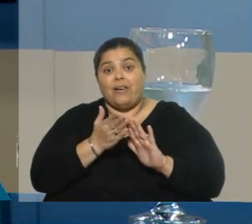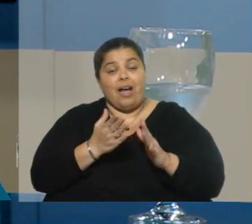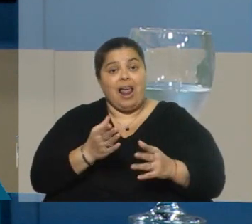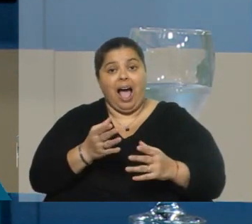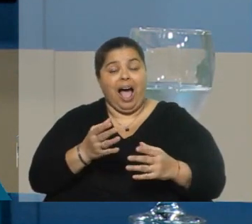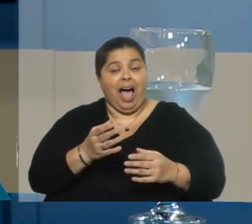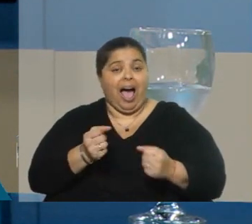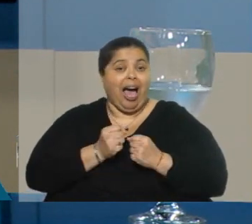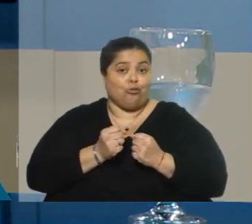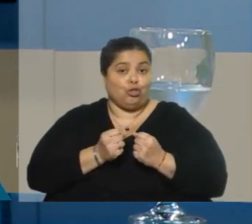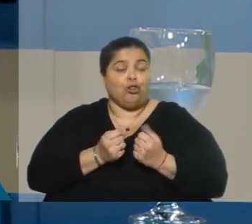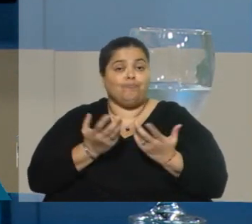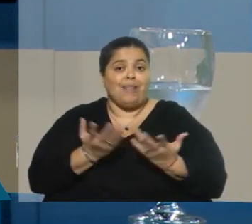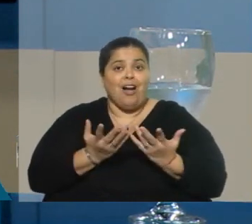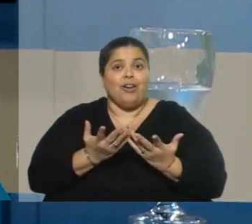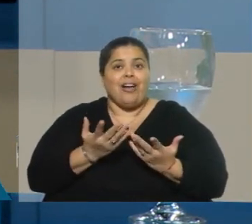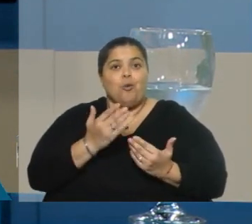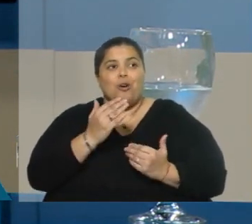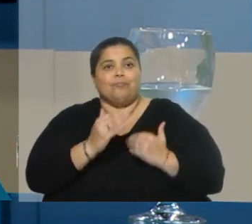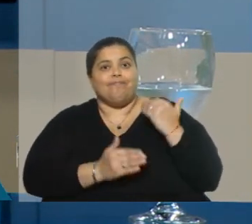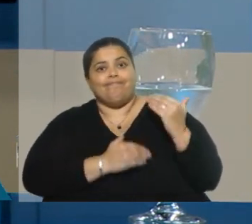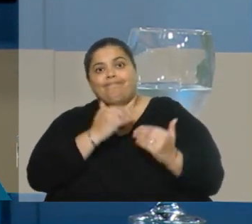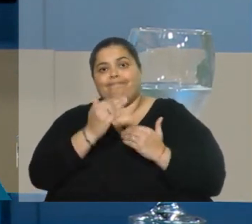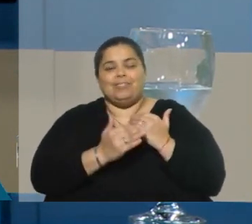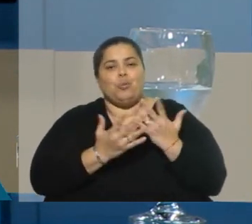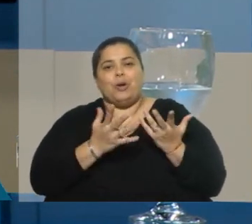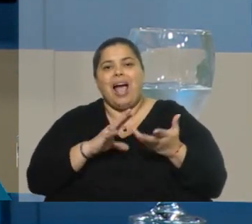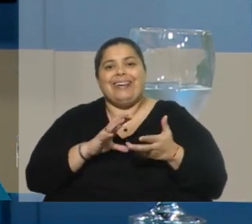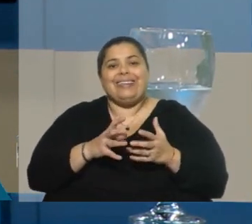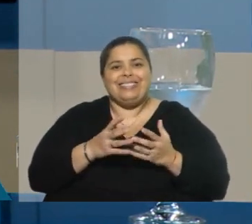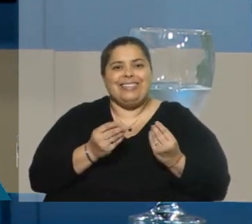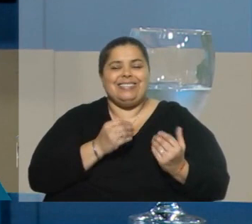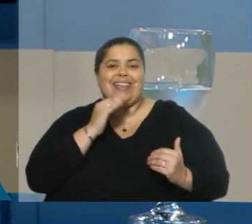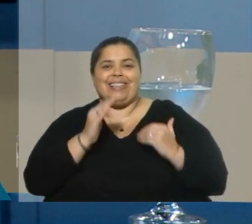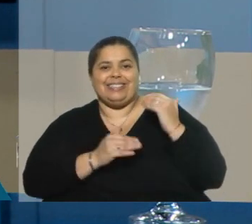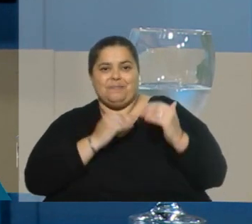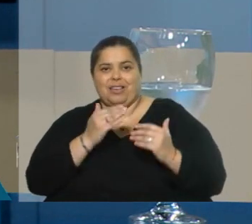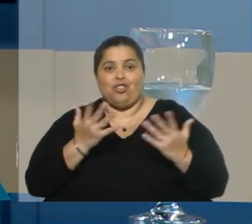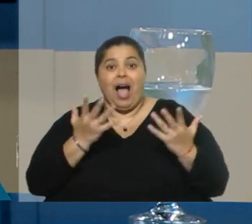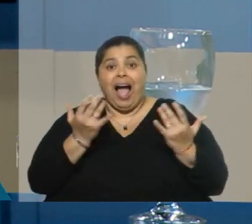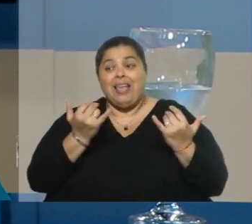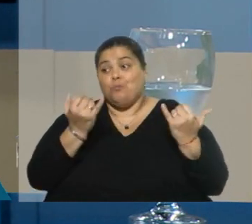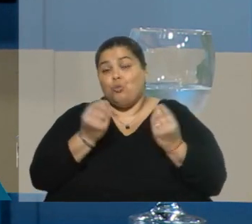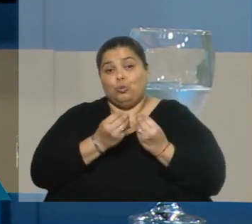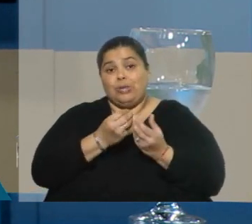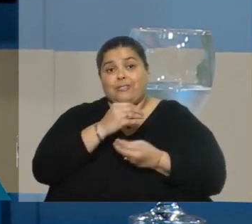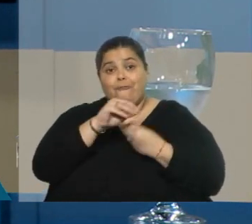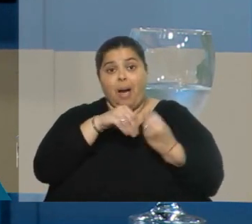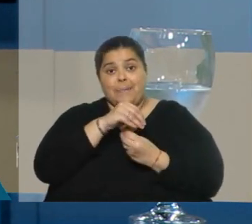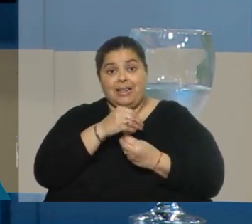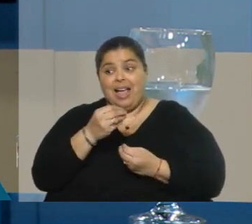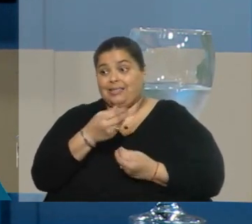suerte de dolor de crecimiento, de crisis, entre comillas, de crecimiento. Tenemos tantas familias prontas para adoptar